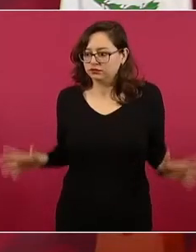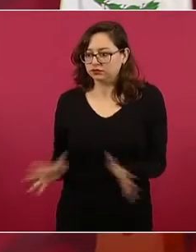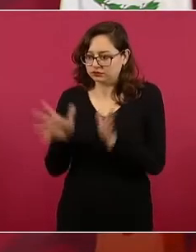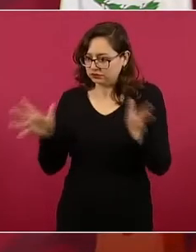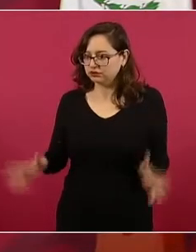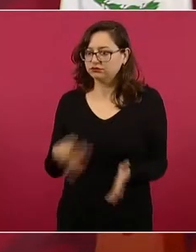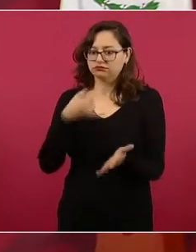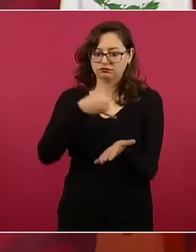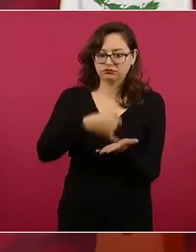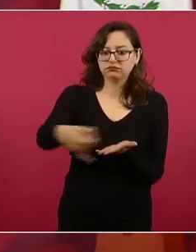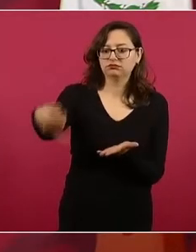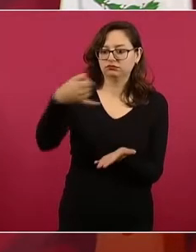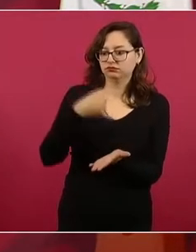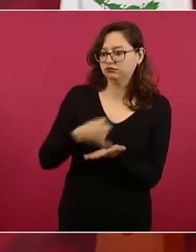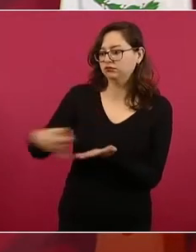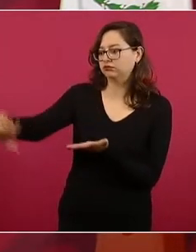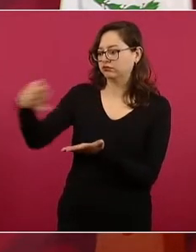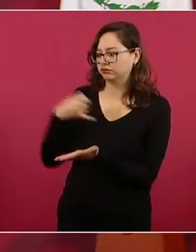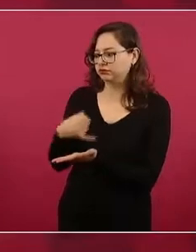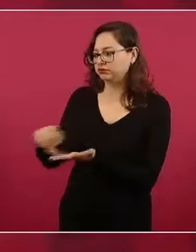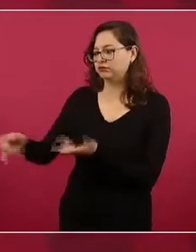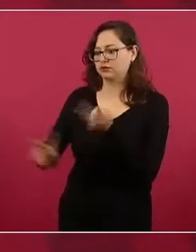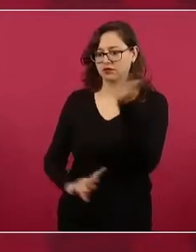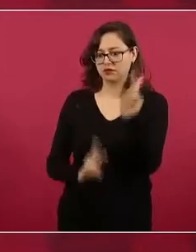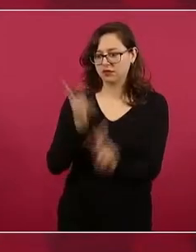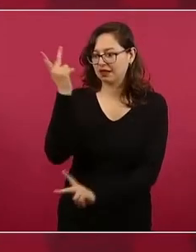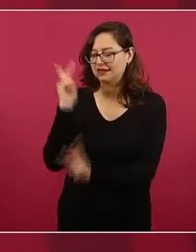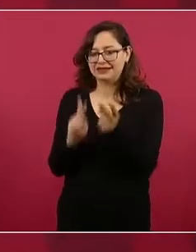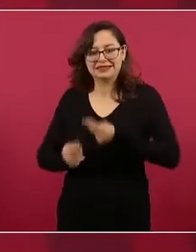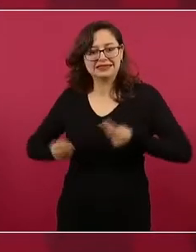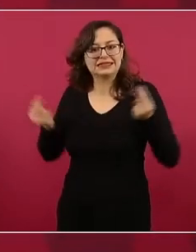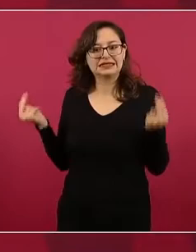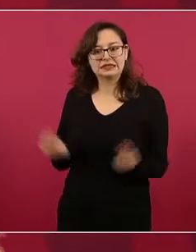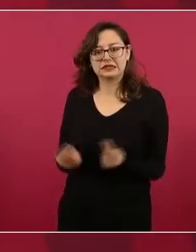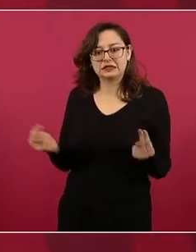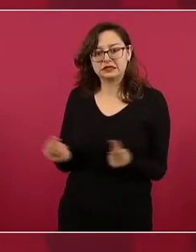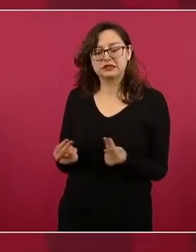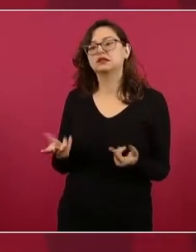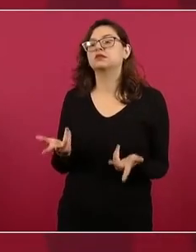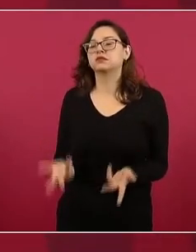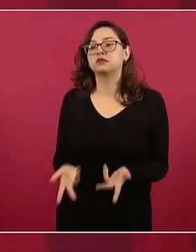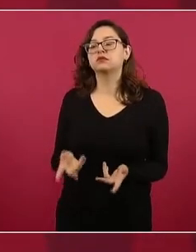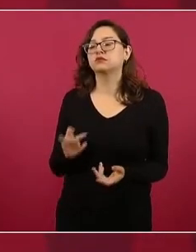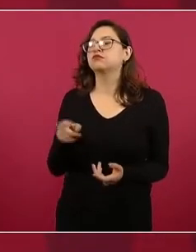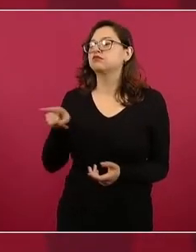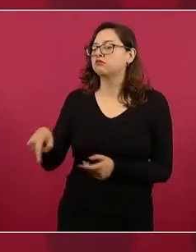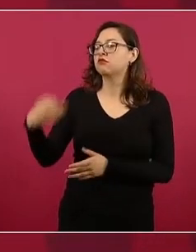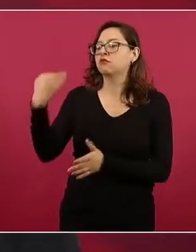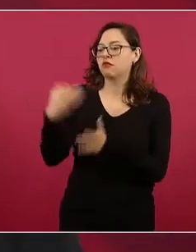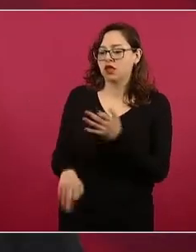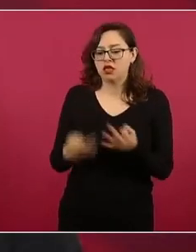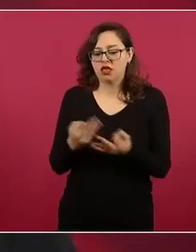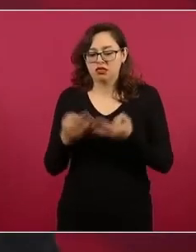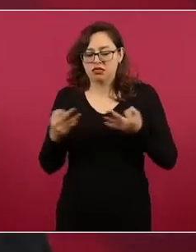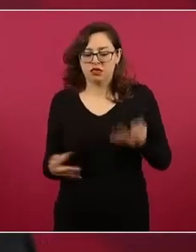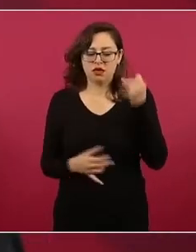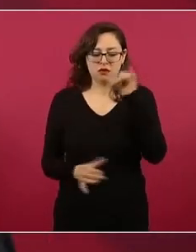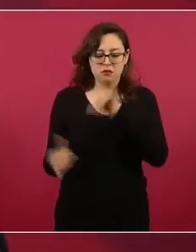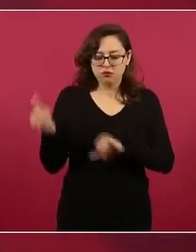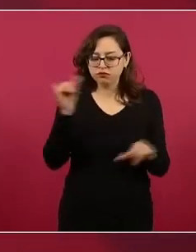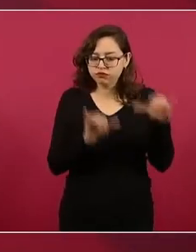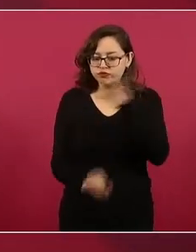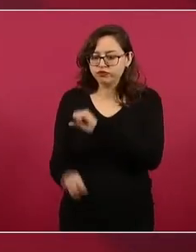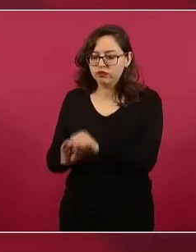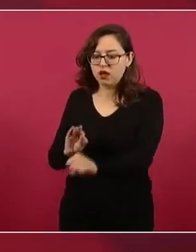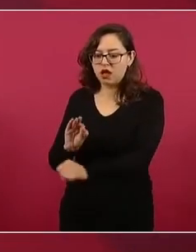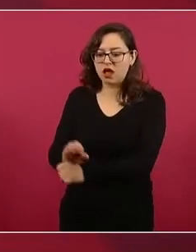y vamos a entregar fertilizante a 800 mil